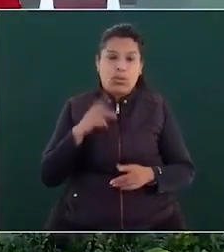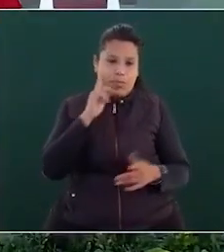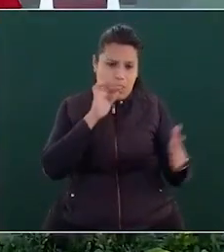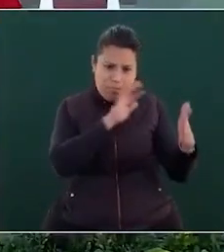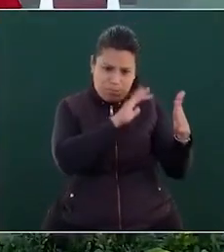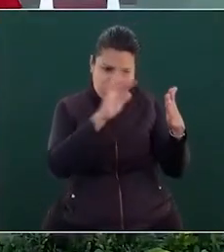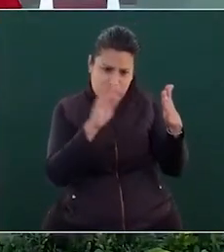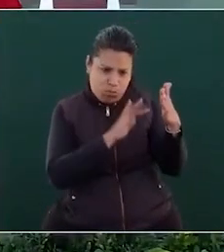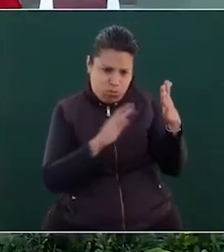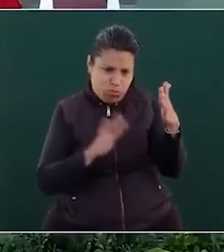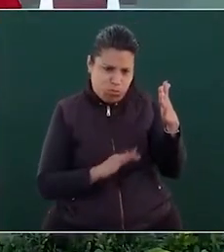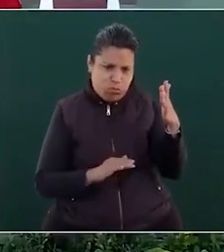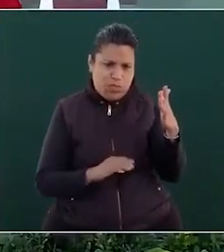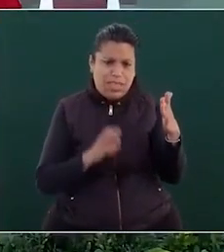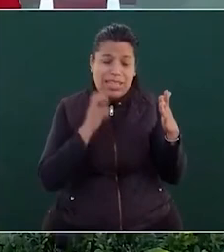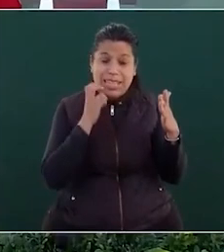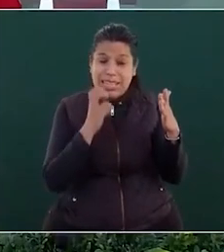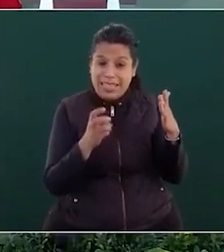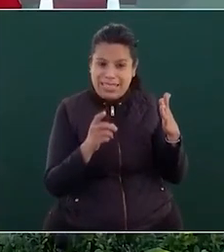el decretazo